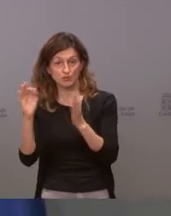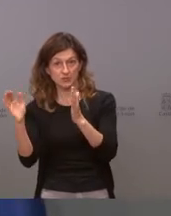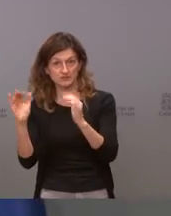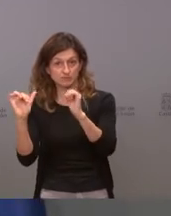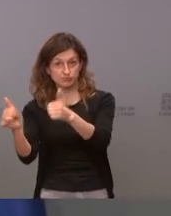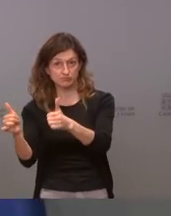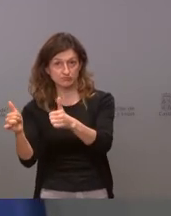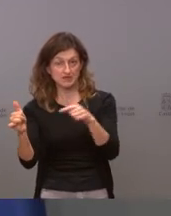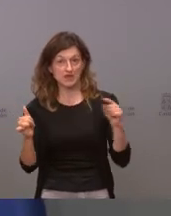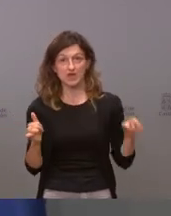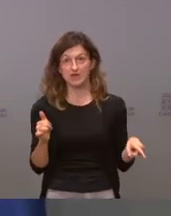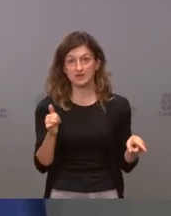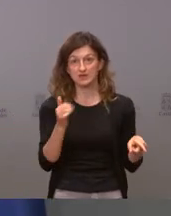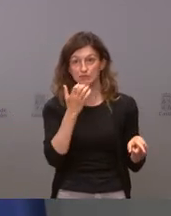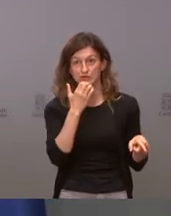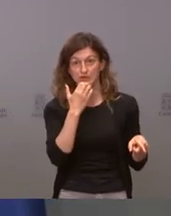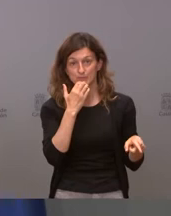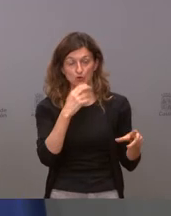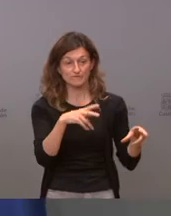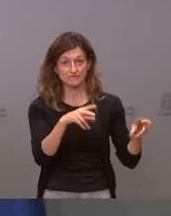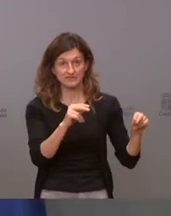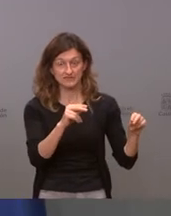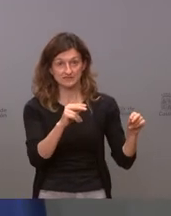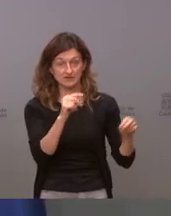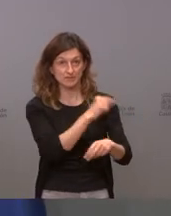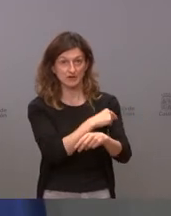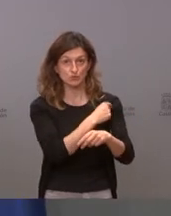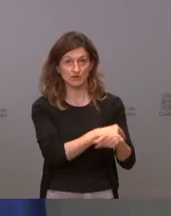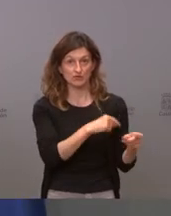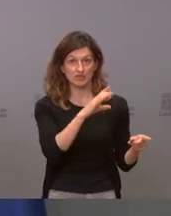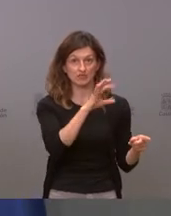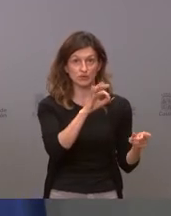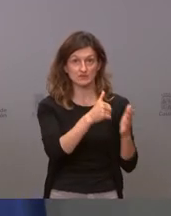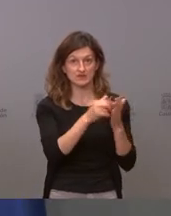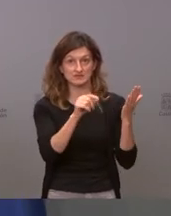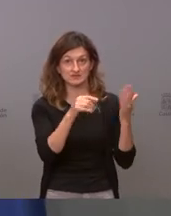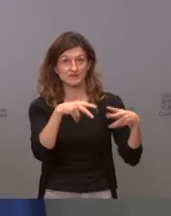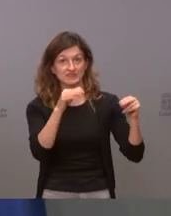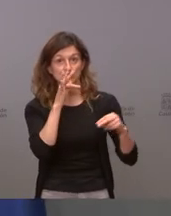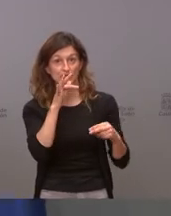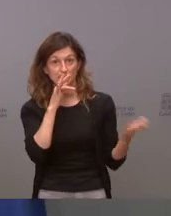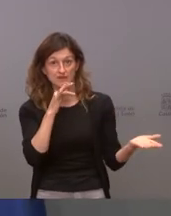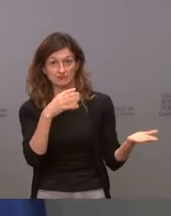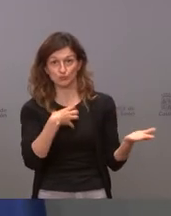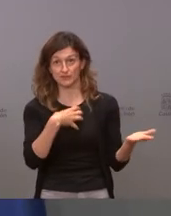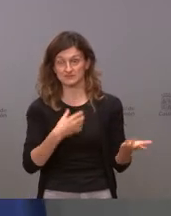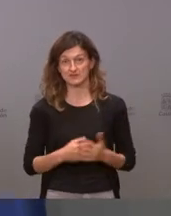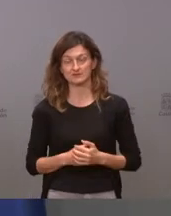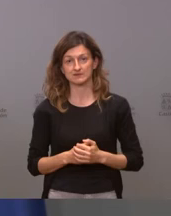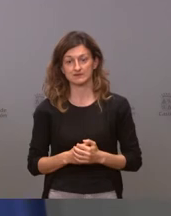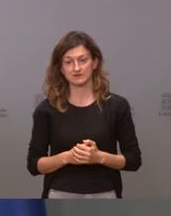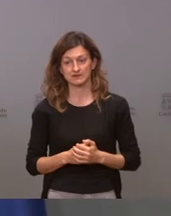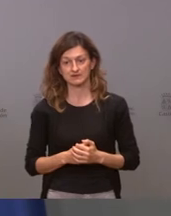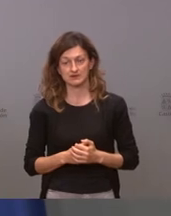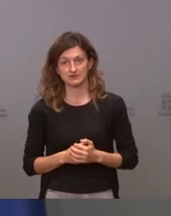50 cuando no se ha acabado la vacunación entre 50 y 60 pero no puede ser no